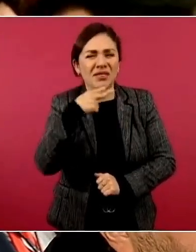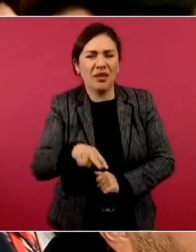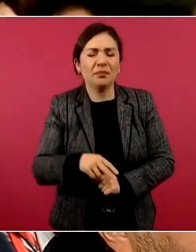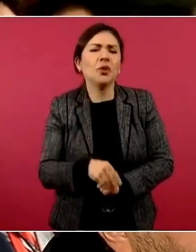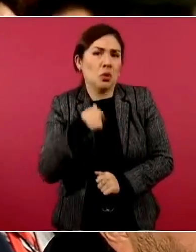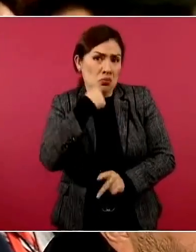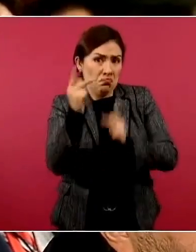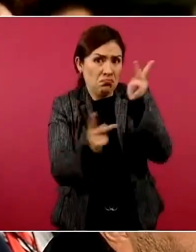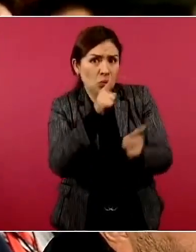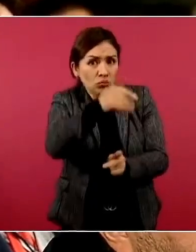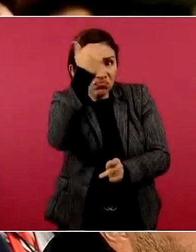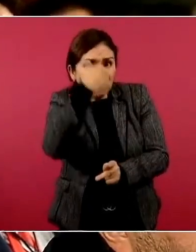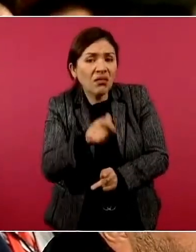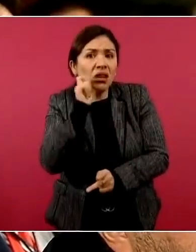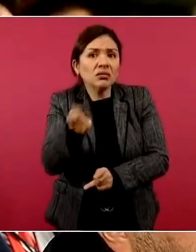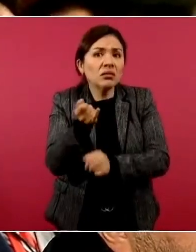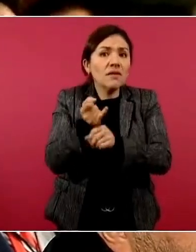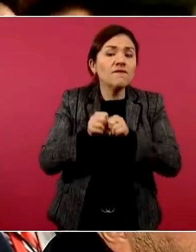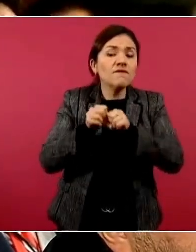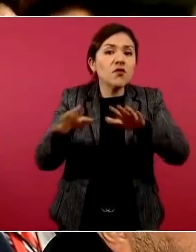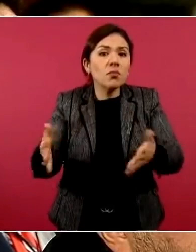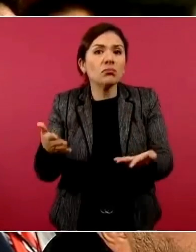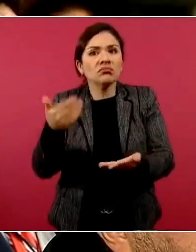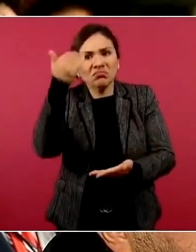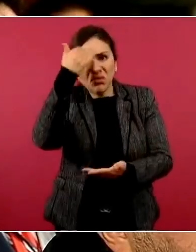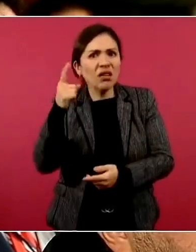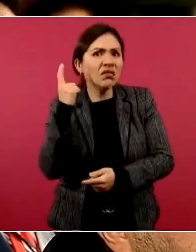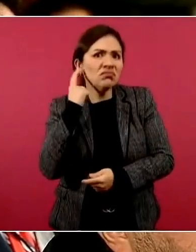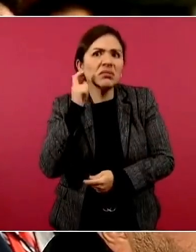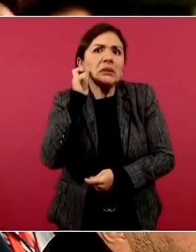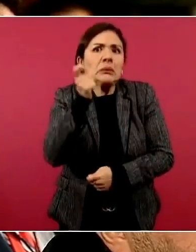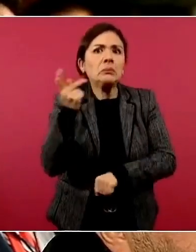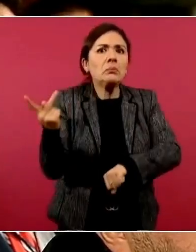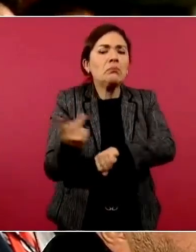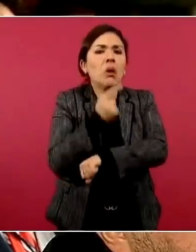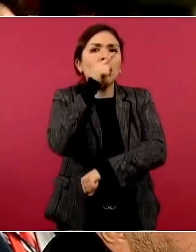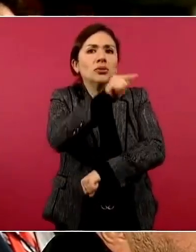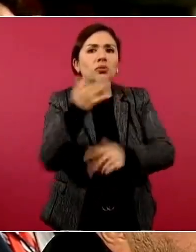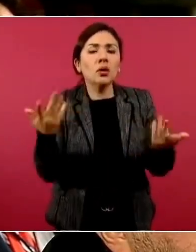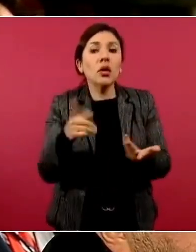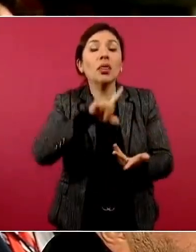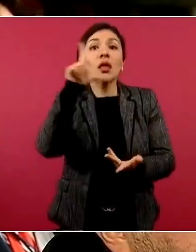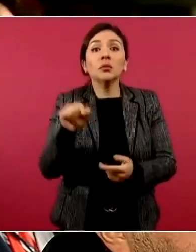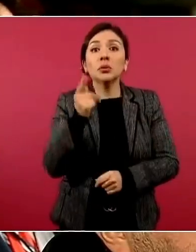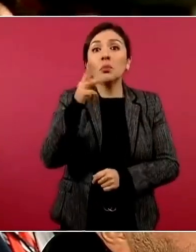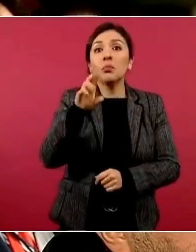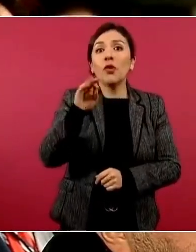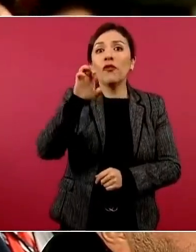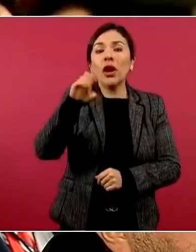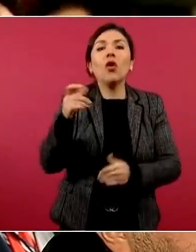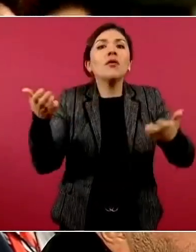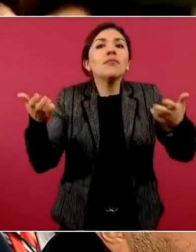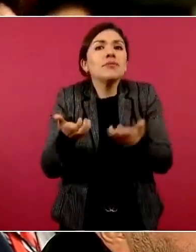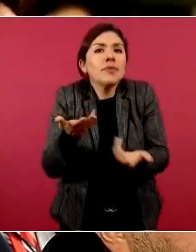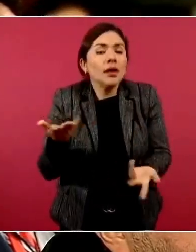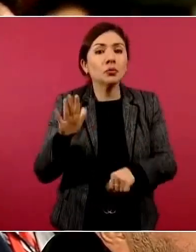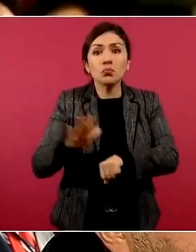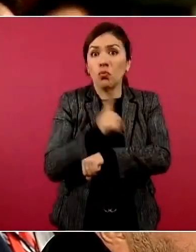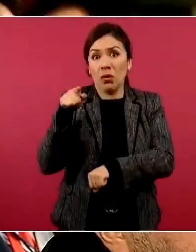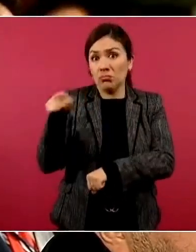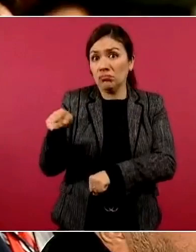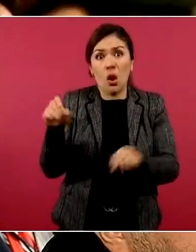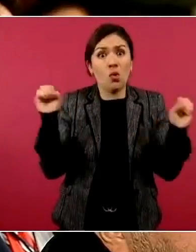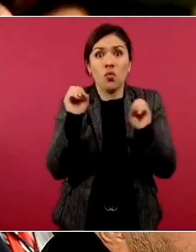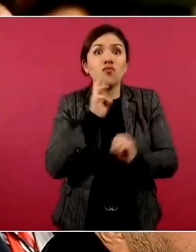información tiene usted extra sobre esto que sucedió y qué va a hacer la Profeco en este caso, porque no han recibido